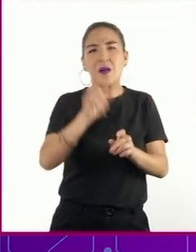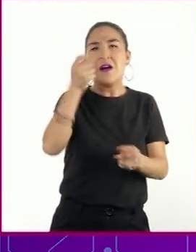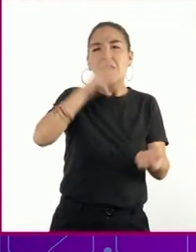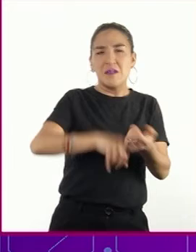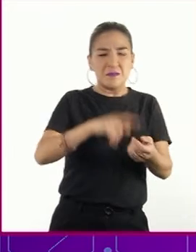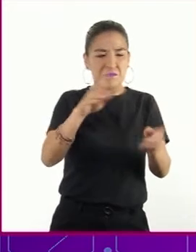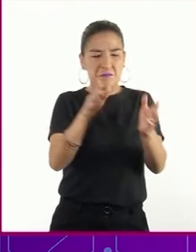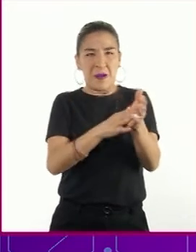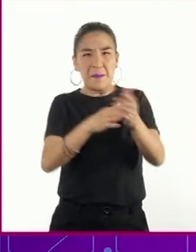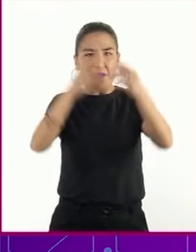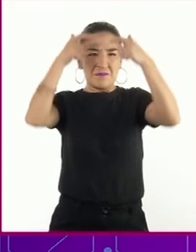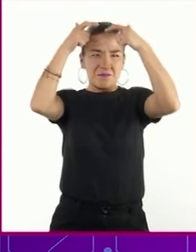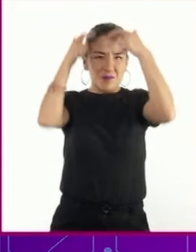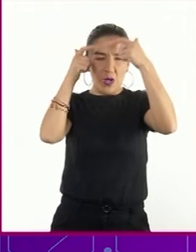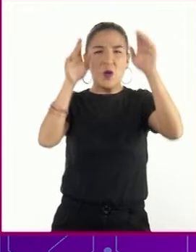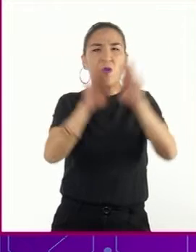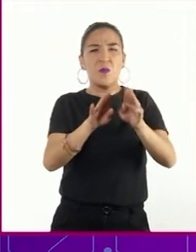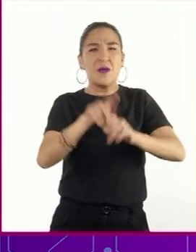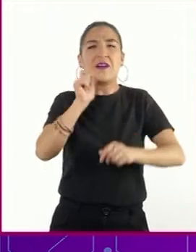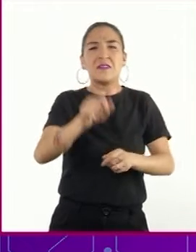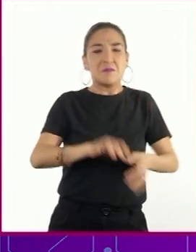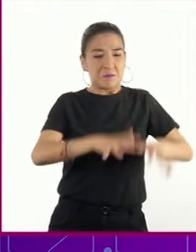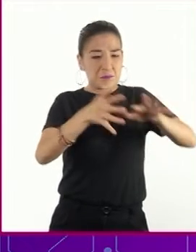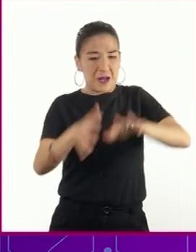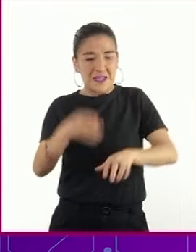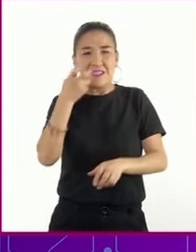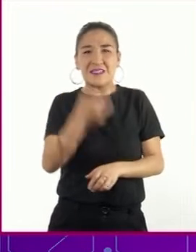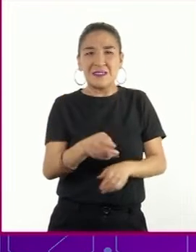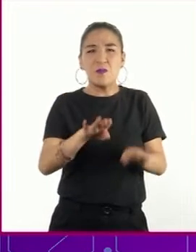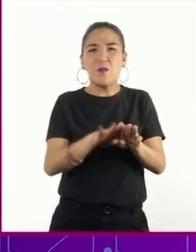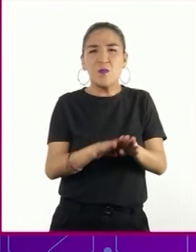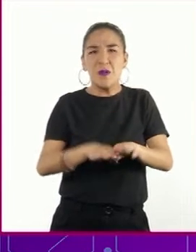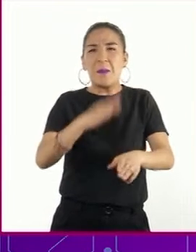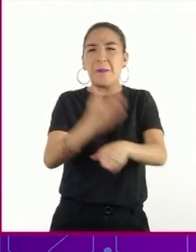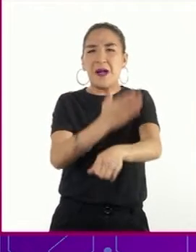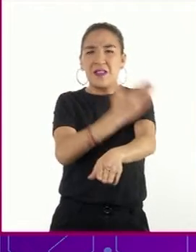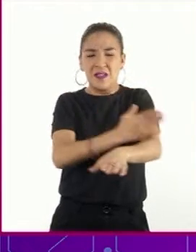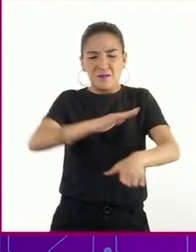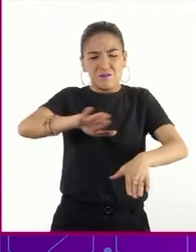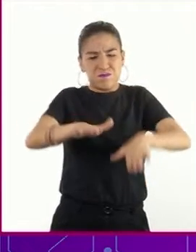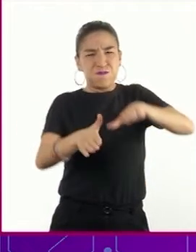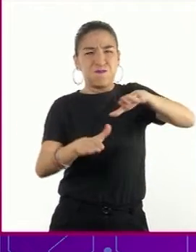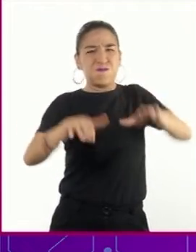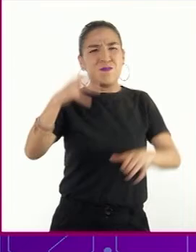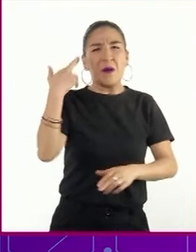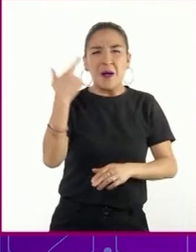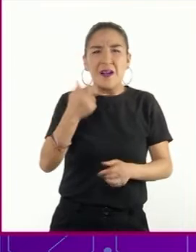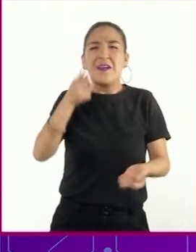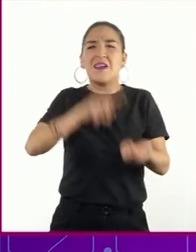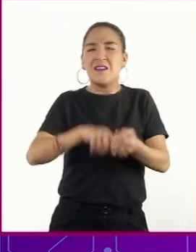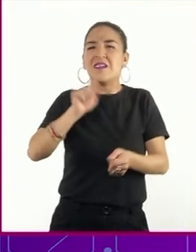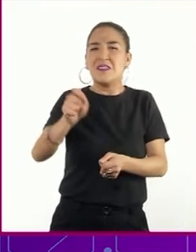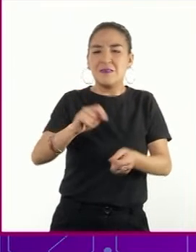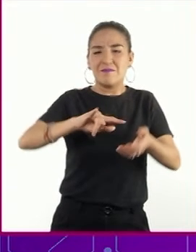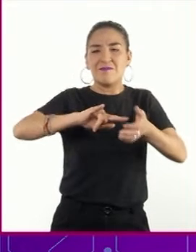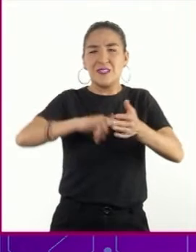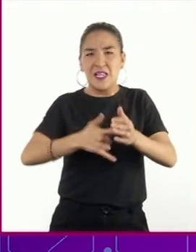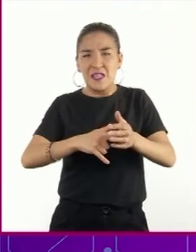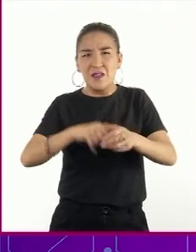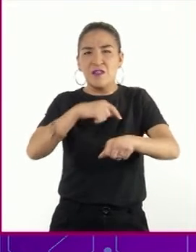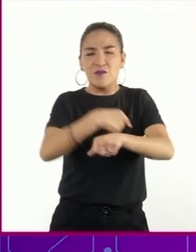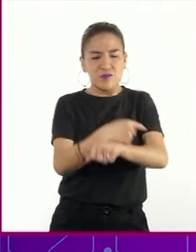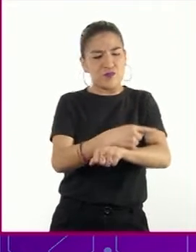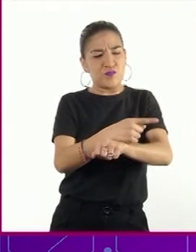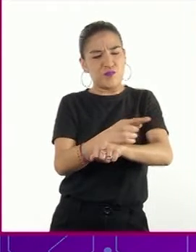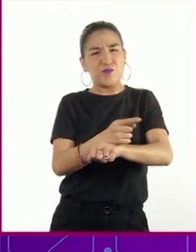el dormitorio sobre el rechinante mar de tablas del marinero oído que da cuerda al reloj que da